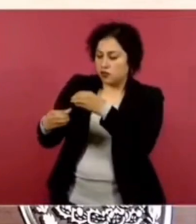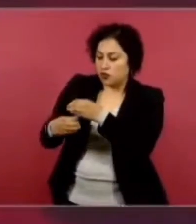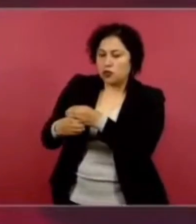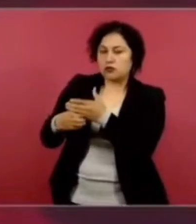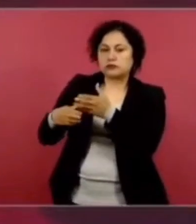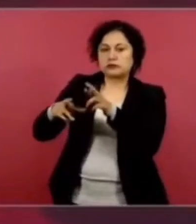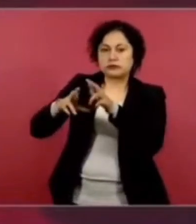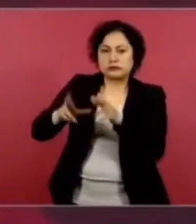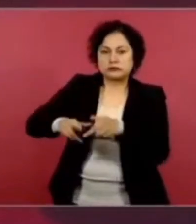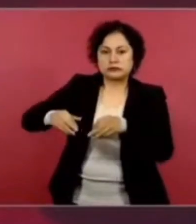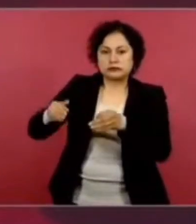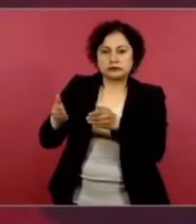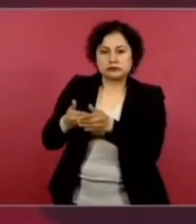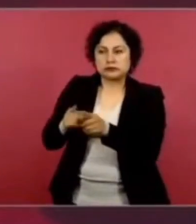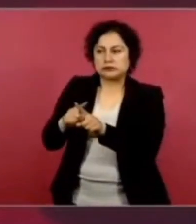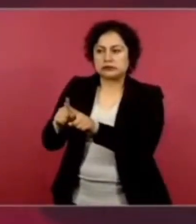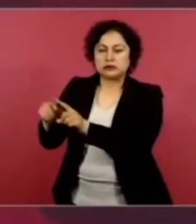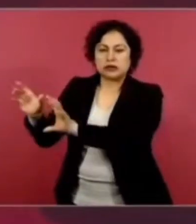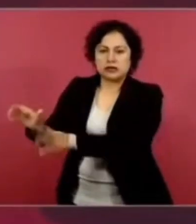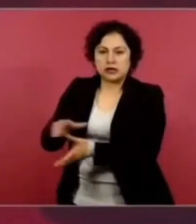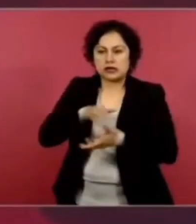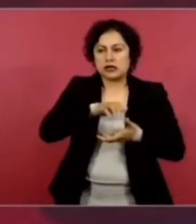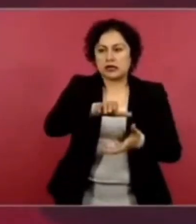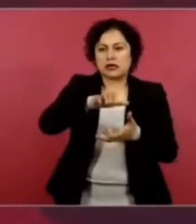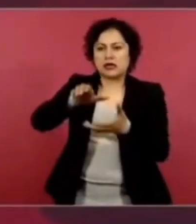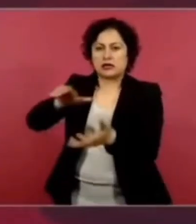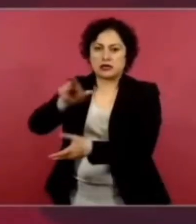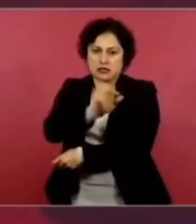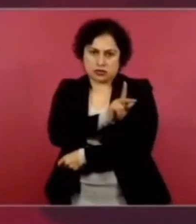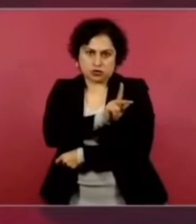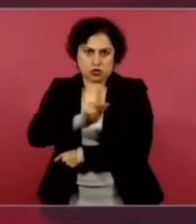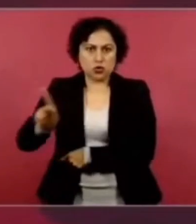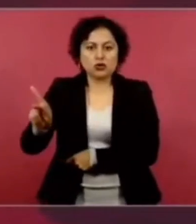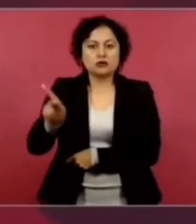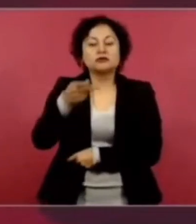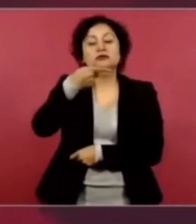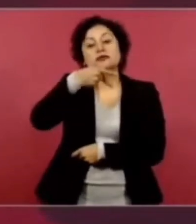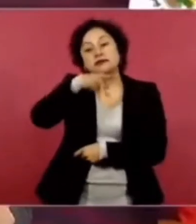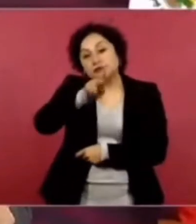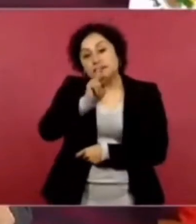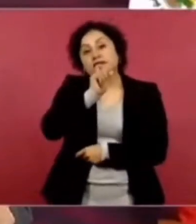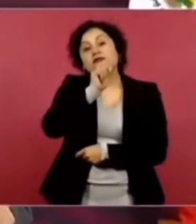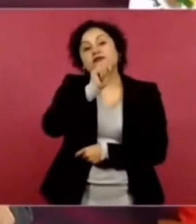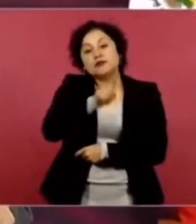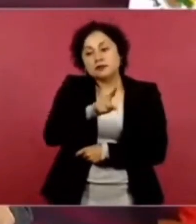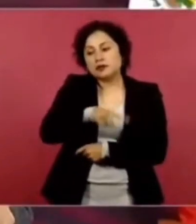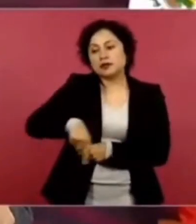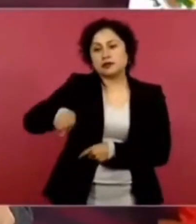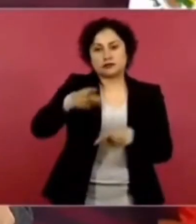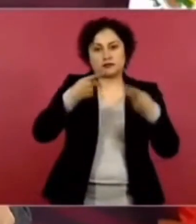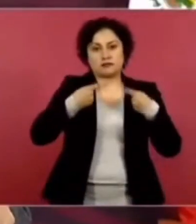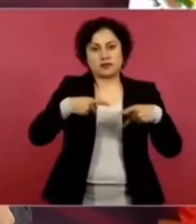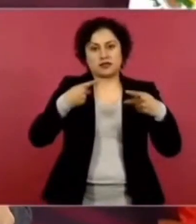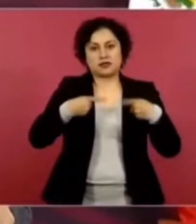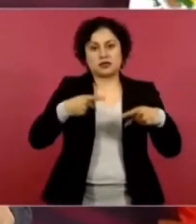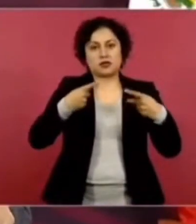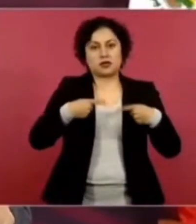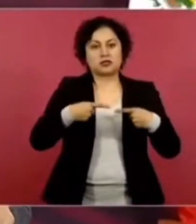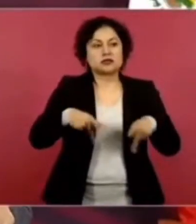pero también pequeños, medianos, comerciantes, empresarios,